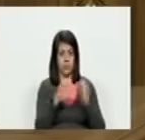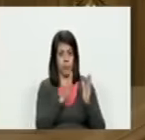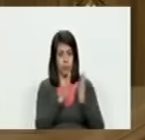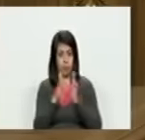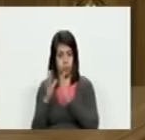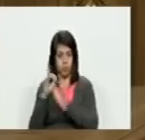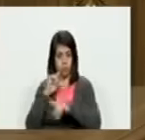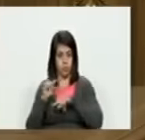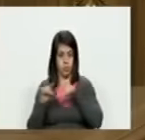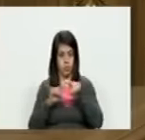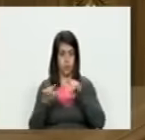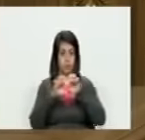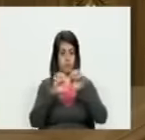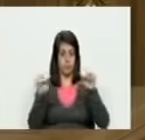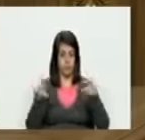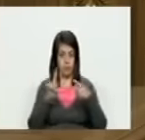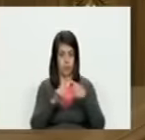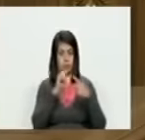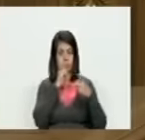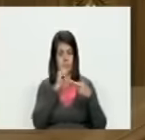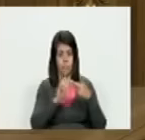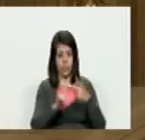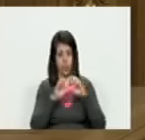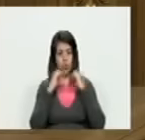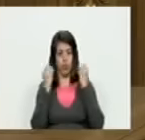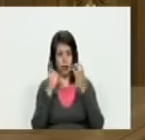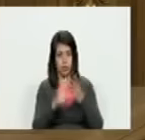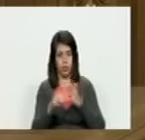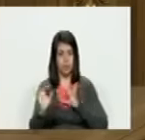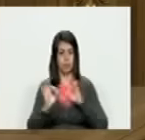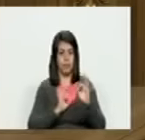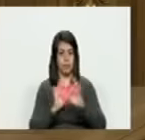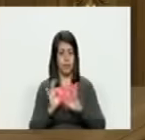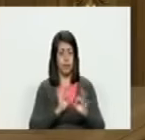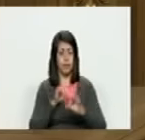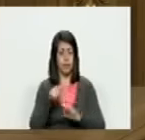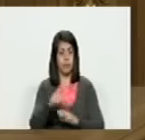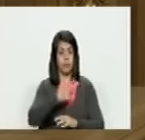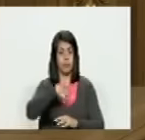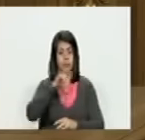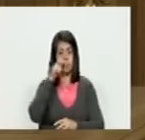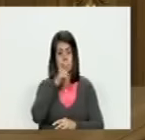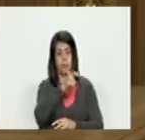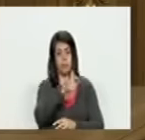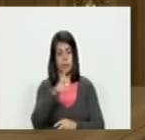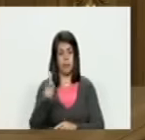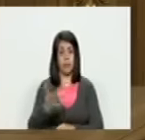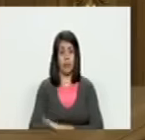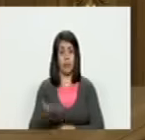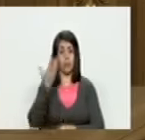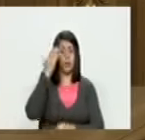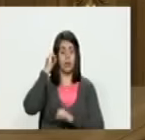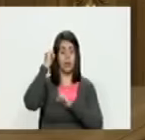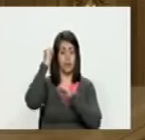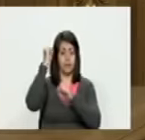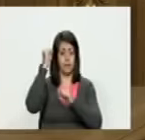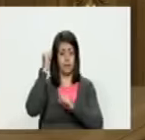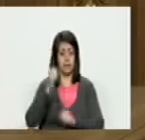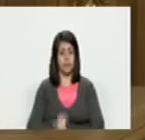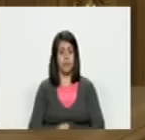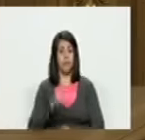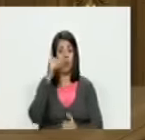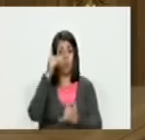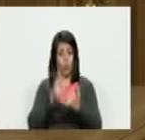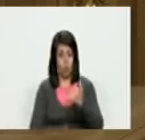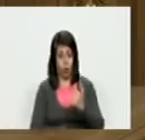la educación información organización y capacitación de nuestro pueblo es esencial para la victoria y ahora sí por